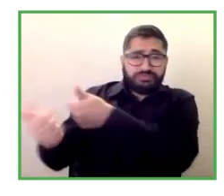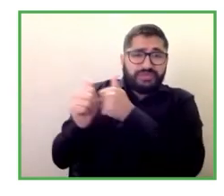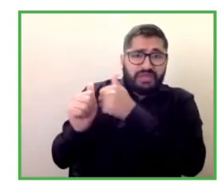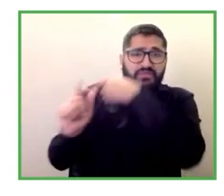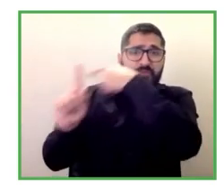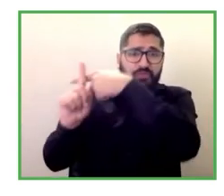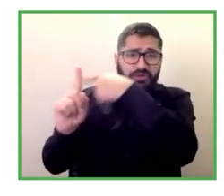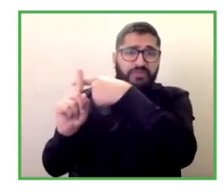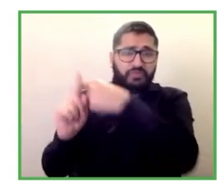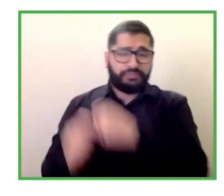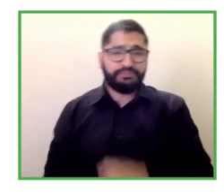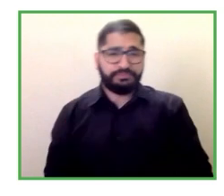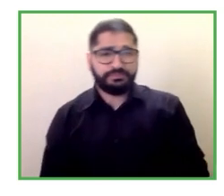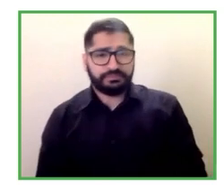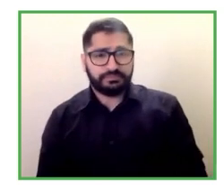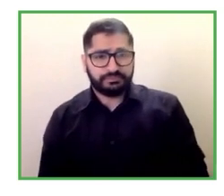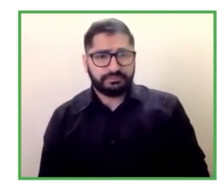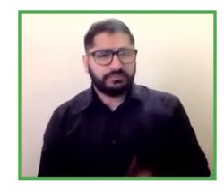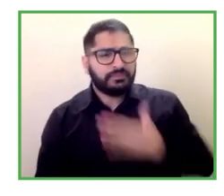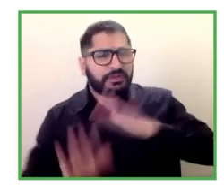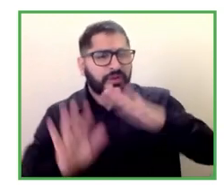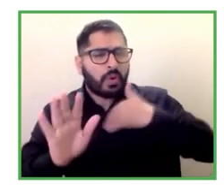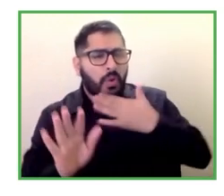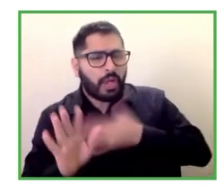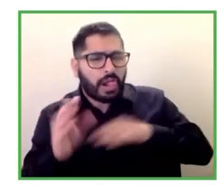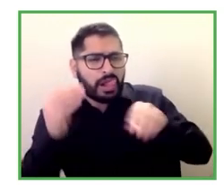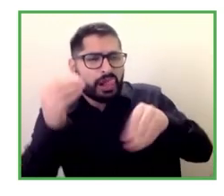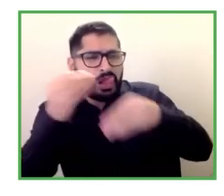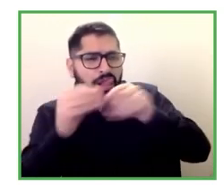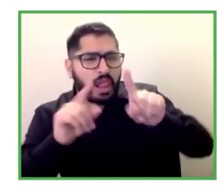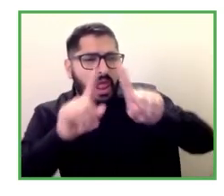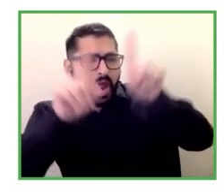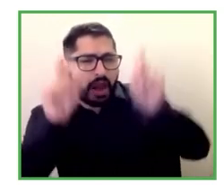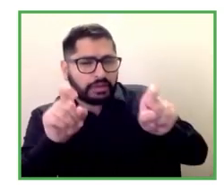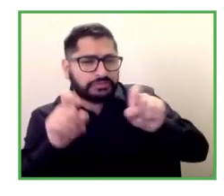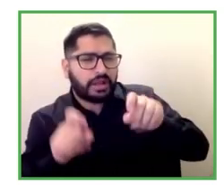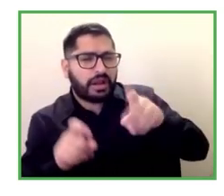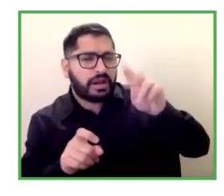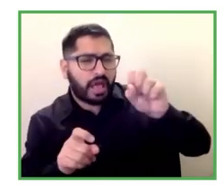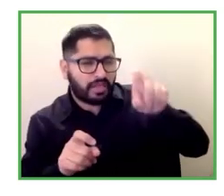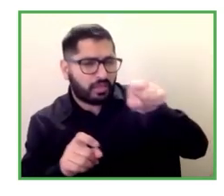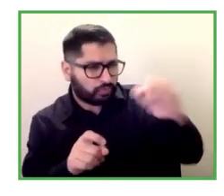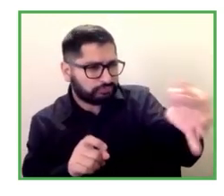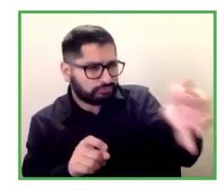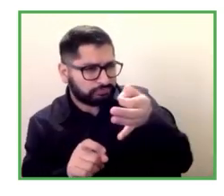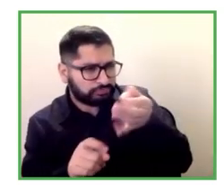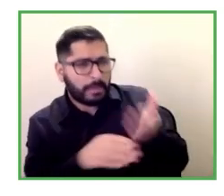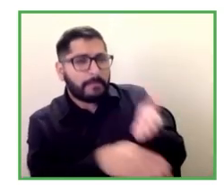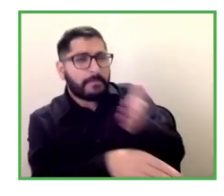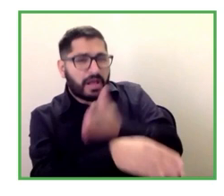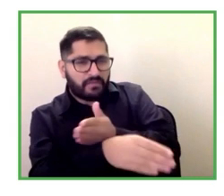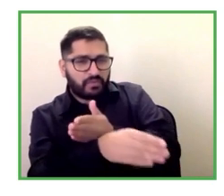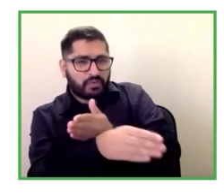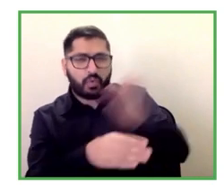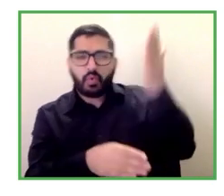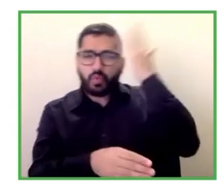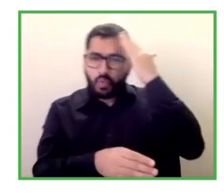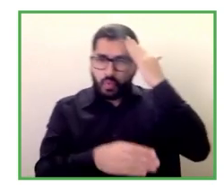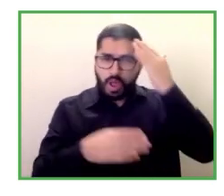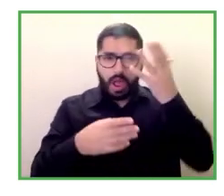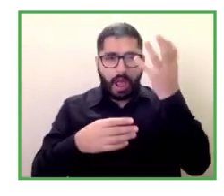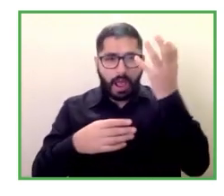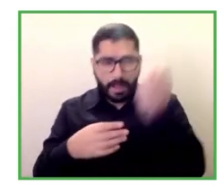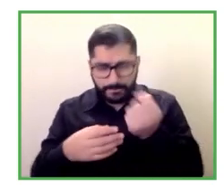pregunta se la quiero decir hacia Katia señalaba que ellos también tenéis una metodología para identificar las